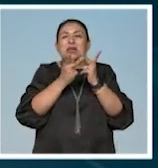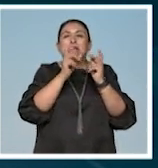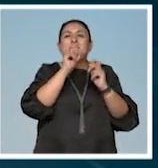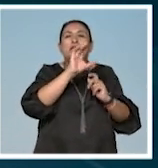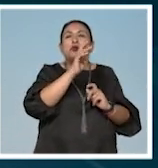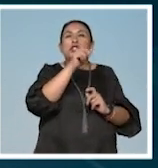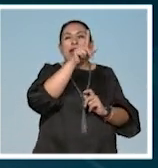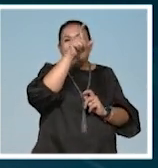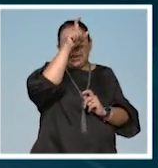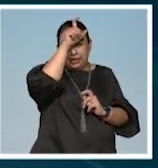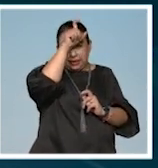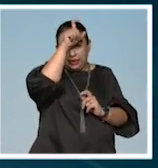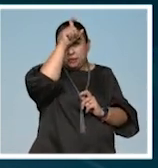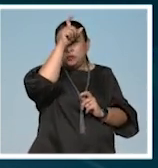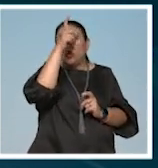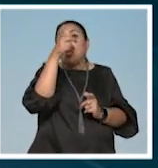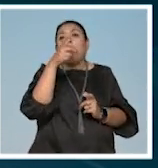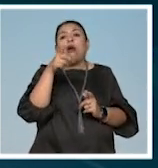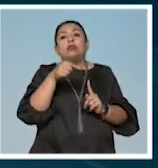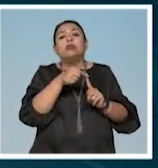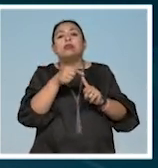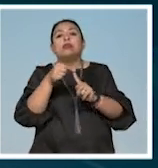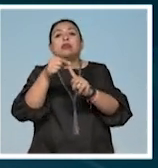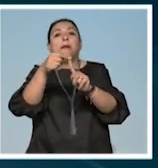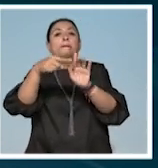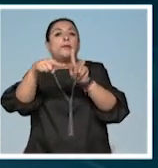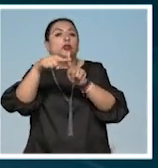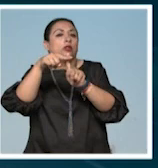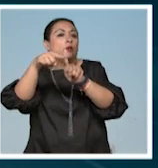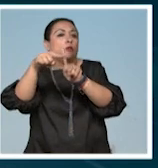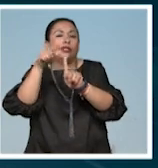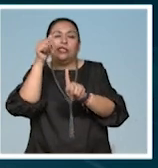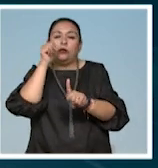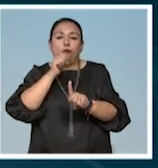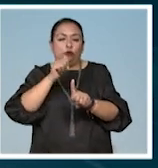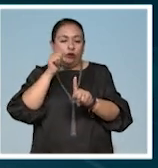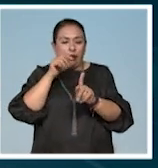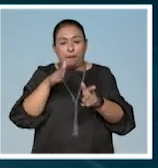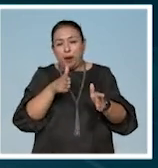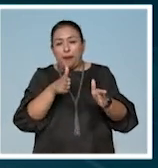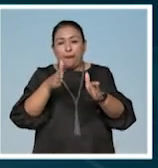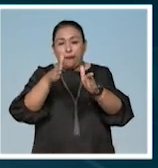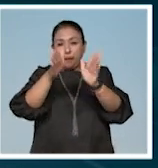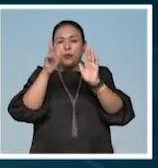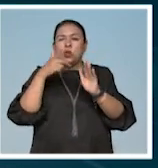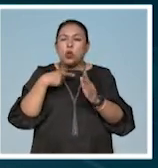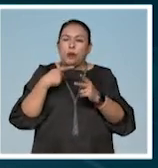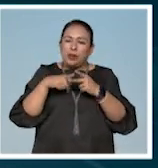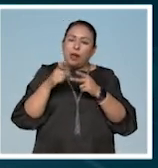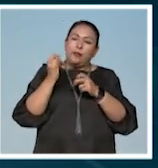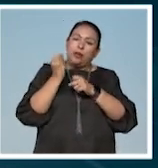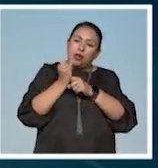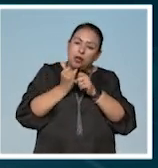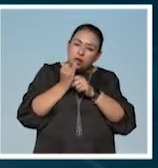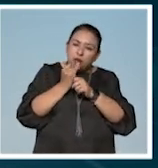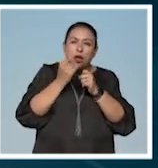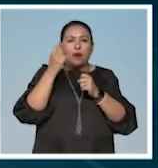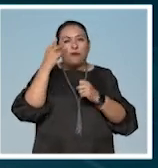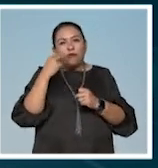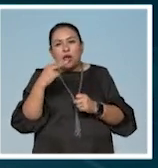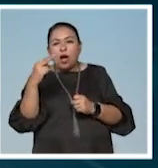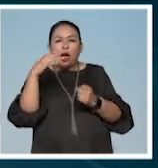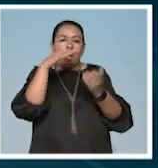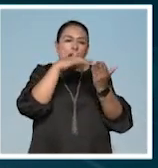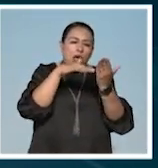egipcios, te llevaban por el buen camino siempre. Y entonces empecé a investigar, empecé a viajar, empecé a leer.